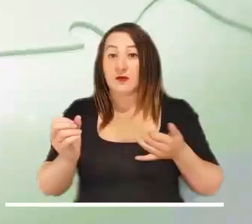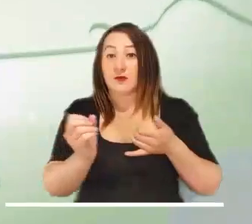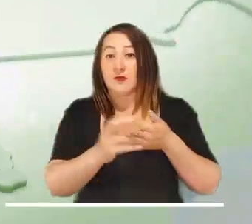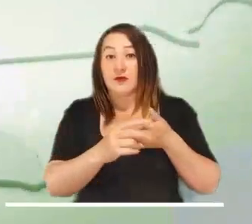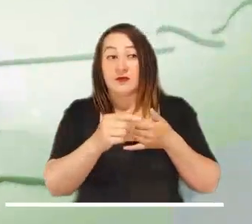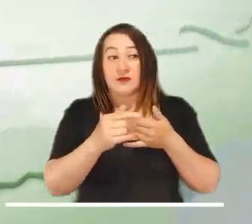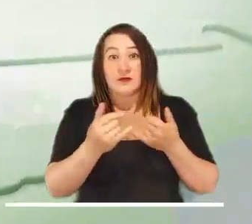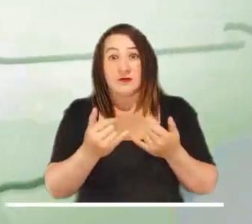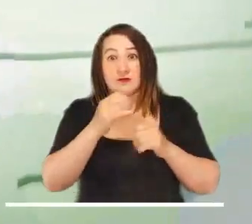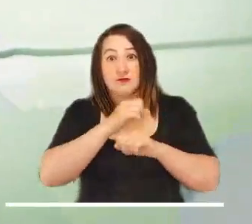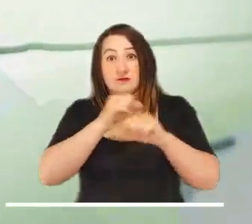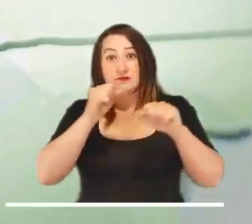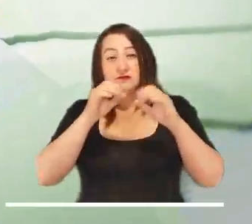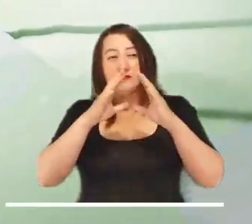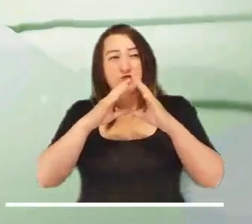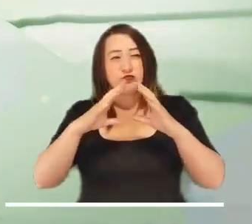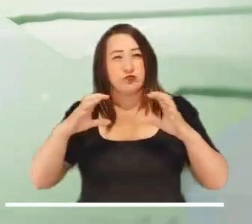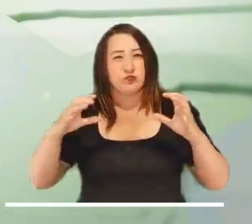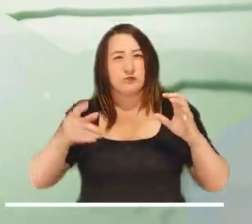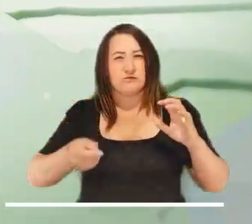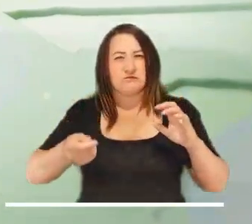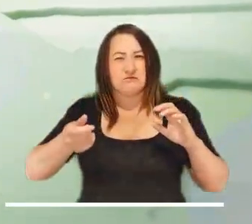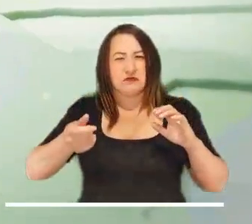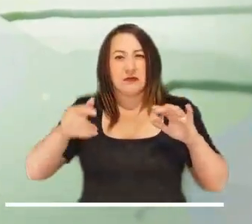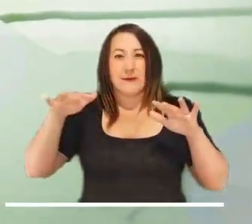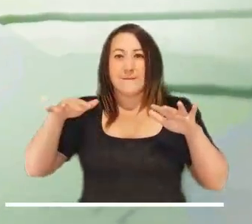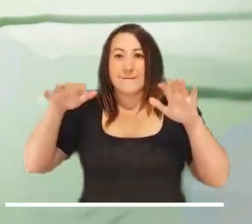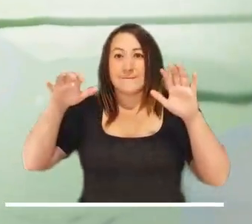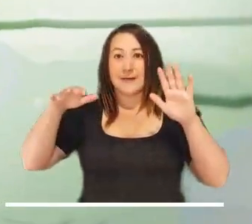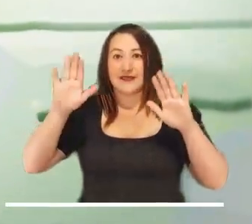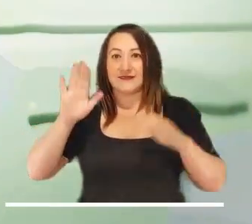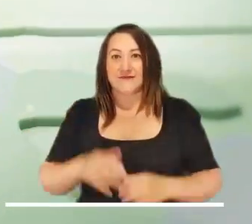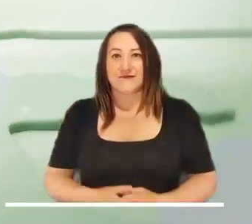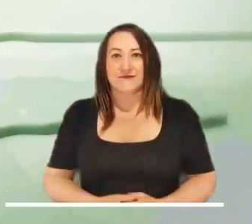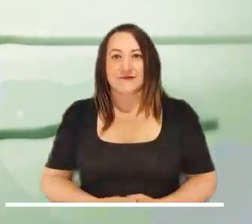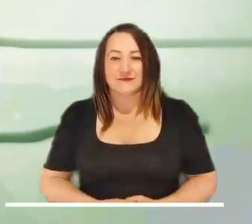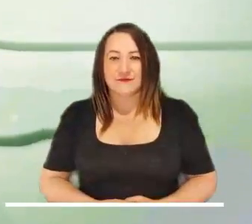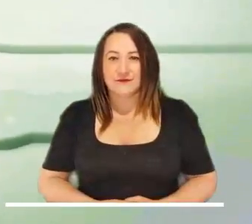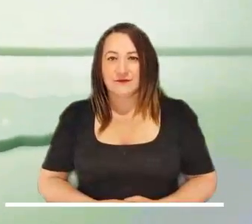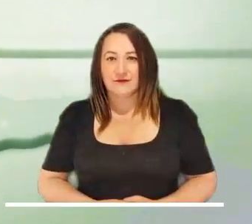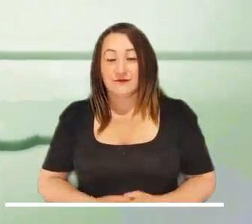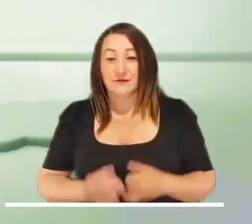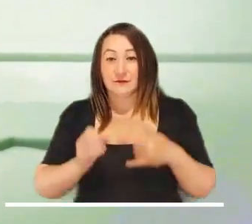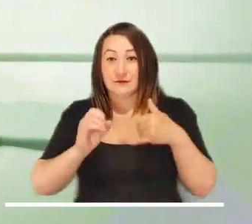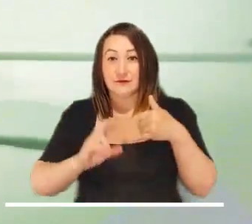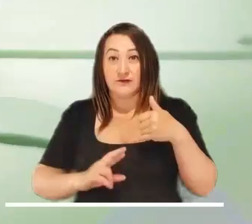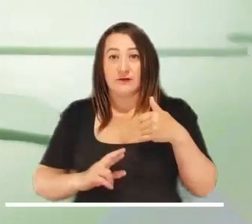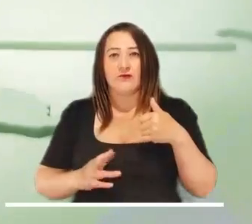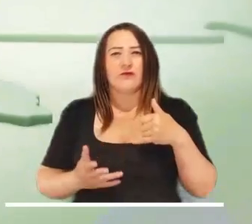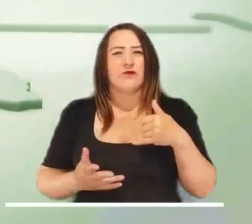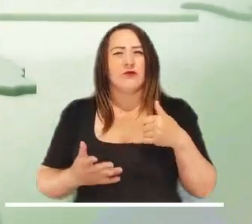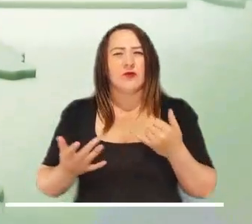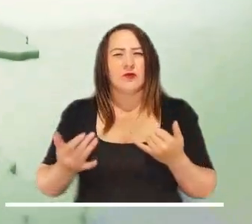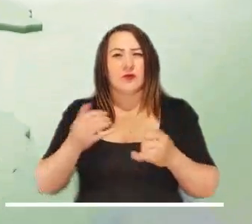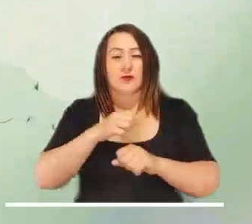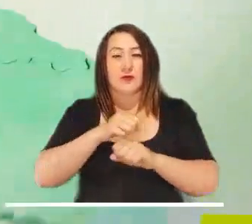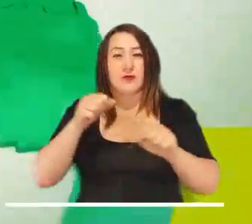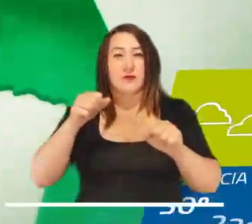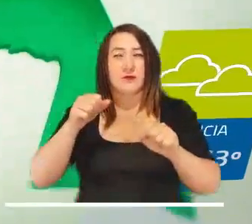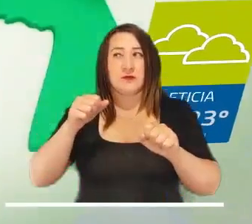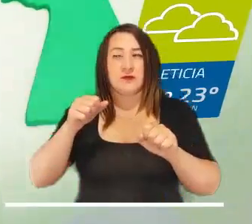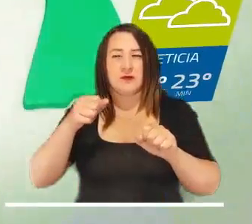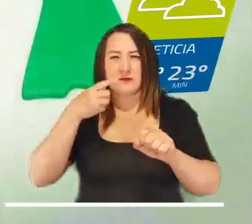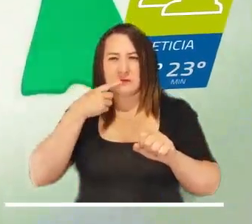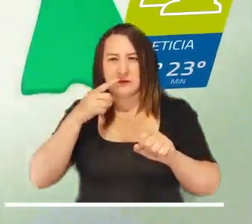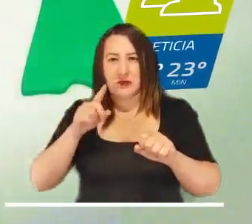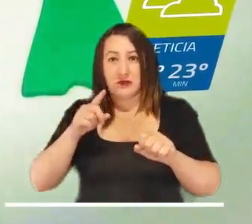hasta el oriente, donde tendremos una mañana con muy poca nubosidad y por lo tanto mayormente seca. El sur del